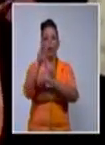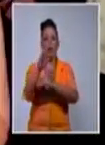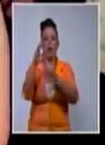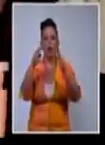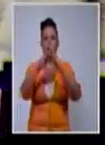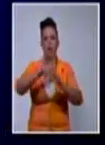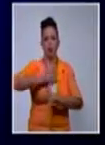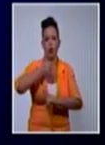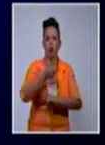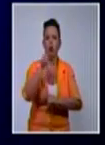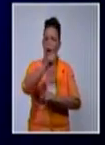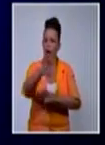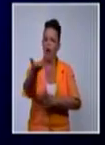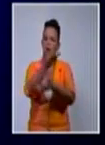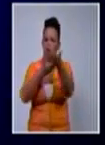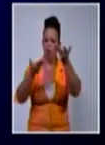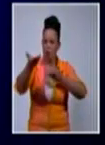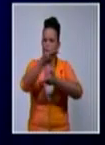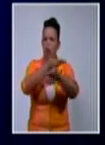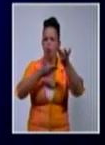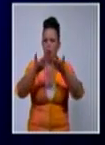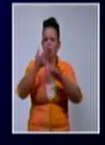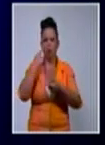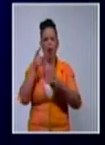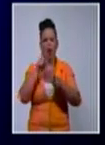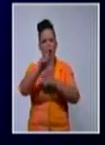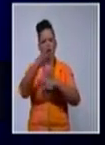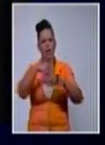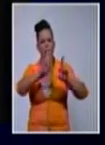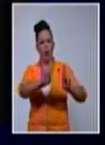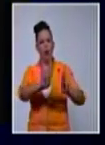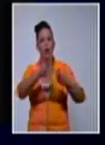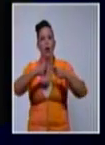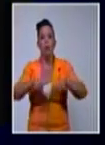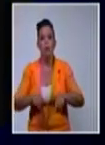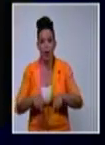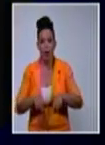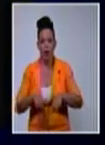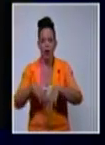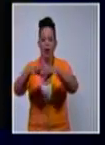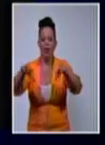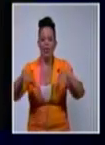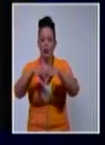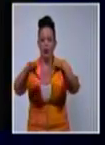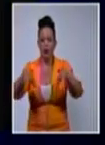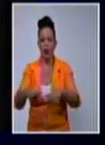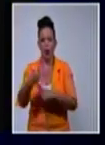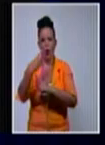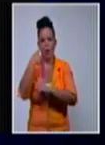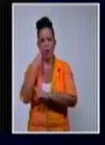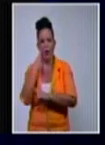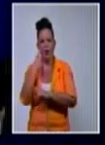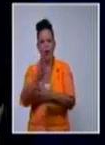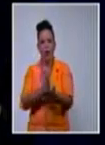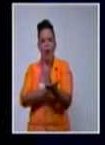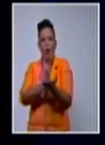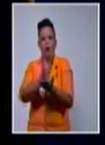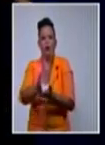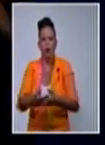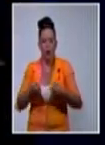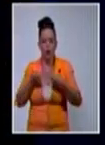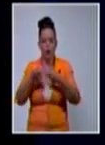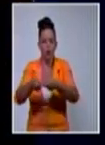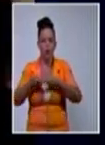de acuerdos. Sin embargo, en el escenario virtual sigue descalificándose el resultado del encuentro para incentivar el